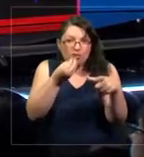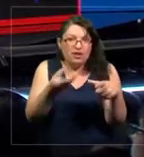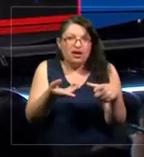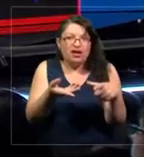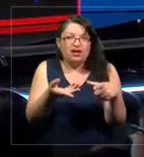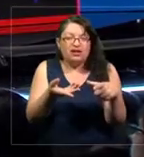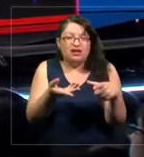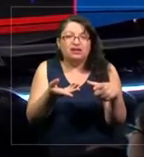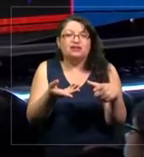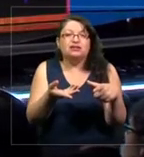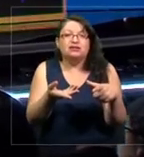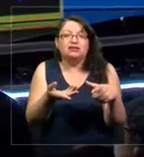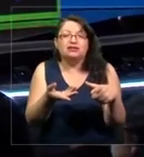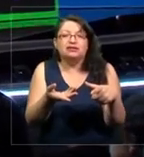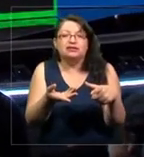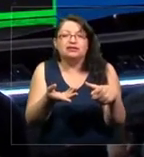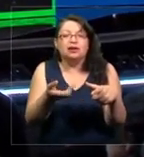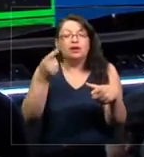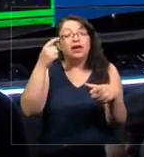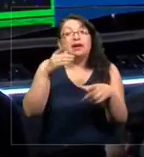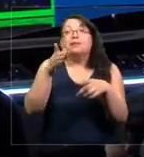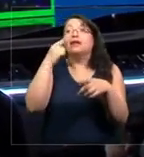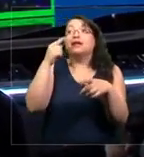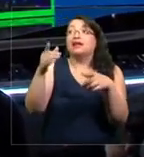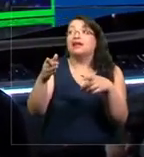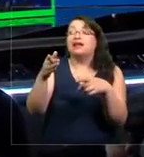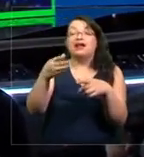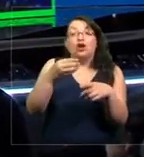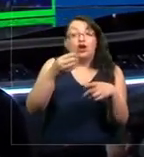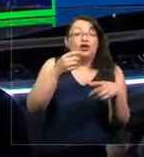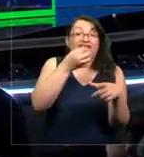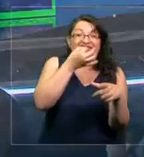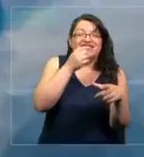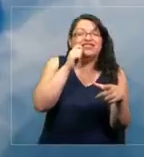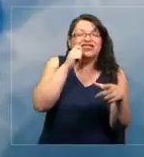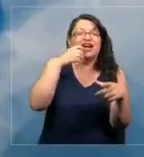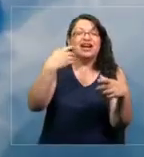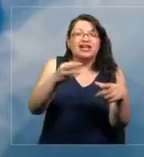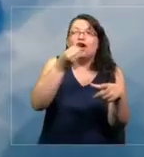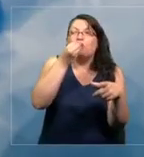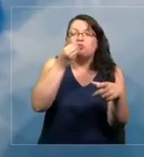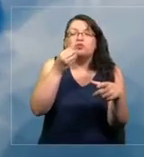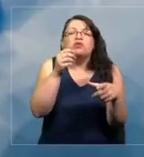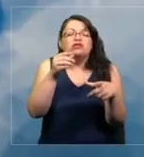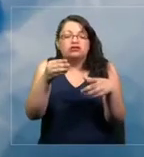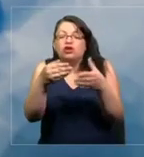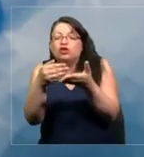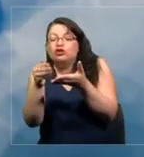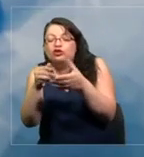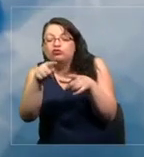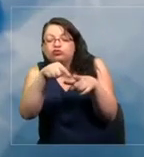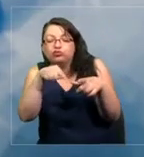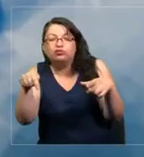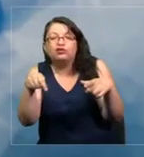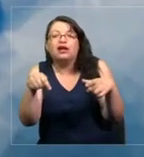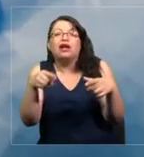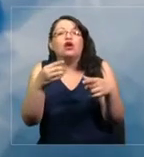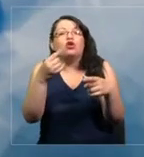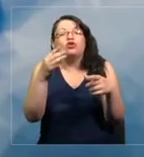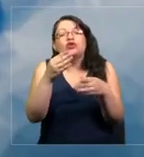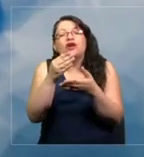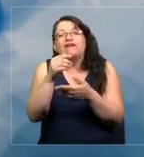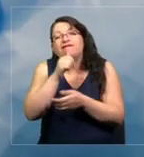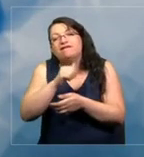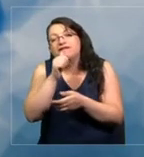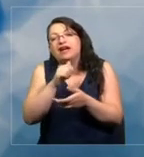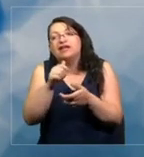cualquier límite. La parte verde es la parte que ya nos comimos, nos queda un pedazo chico para lograr limitar el calentamiento